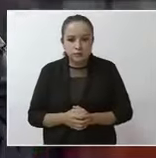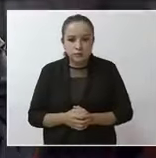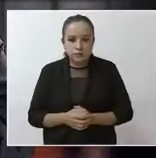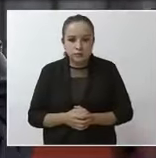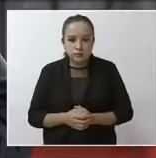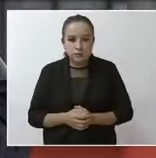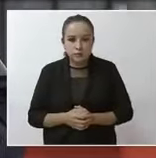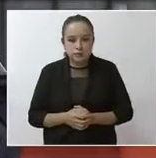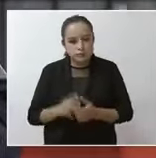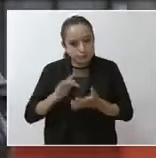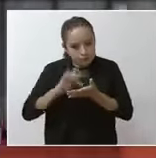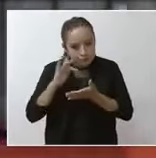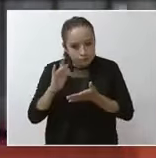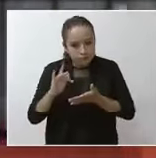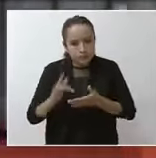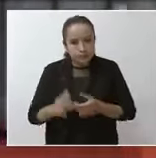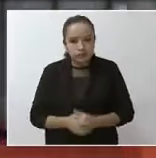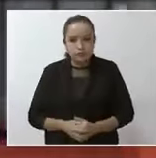emprendidas. Muchas gracias.